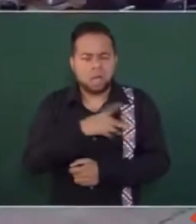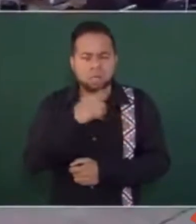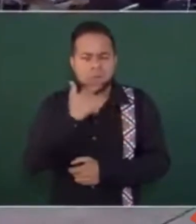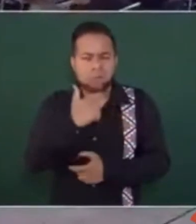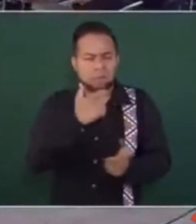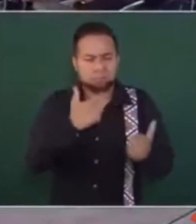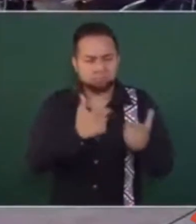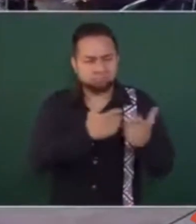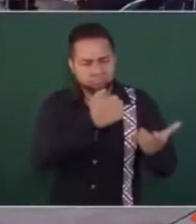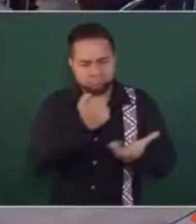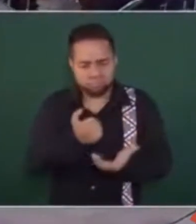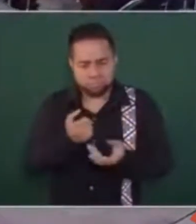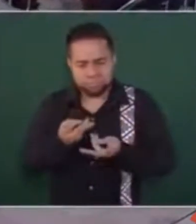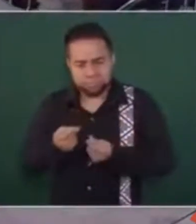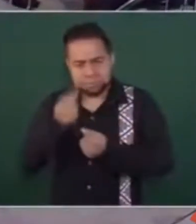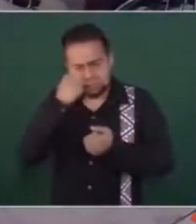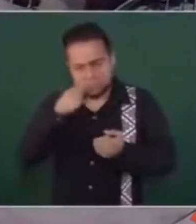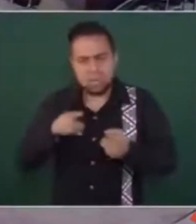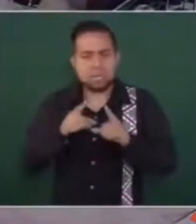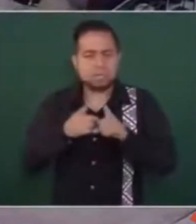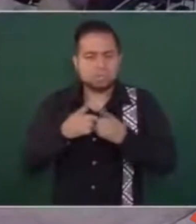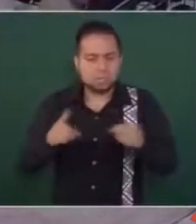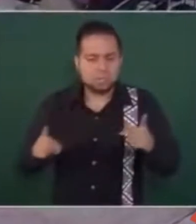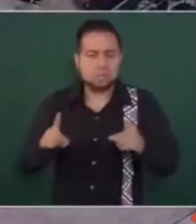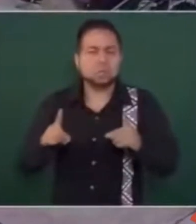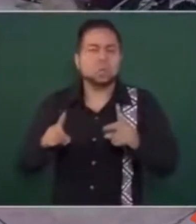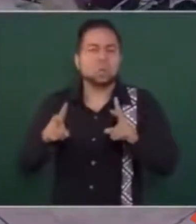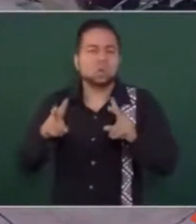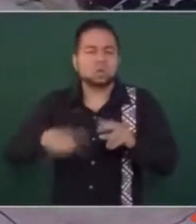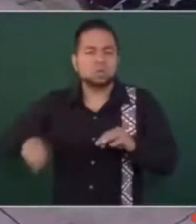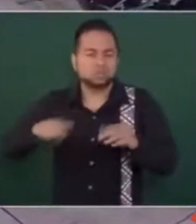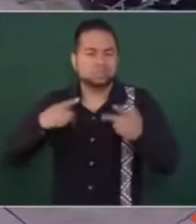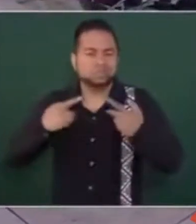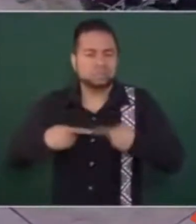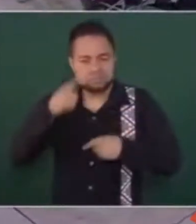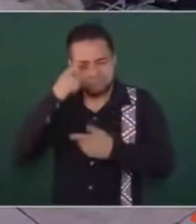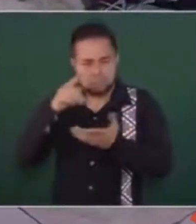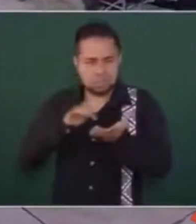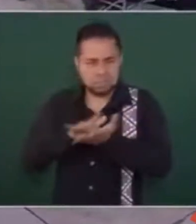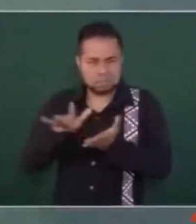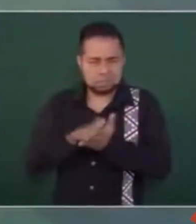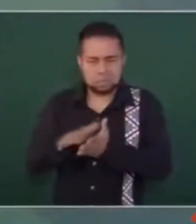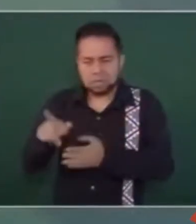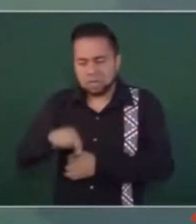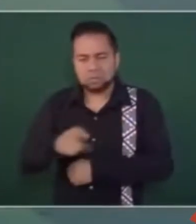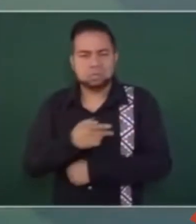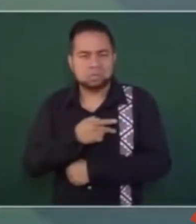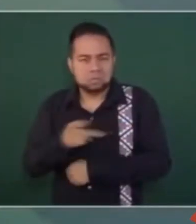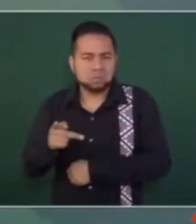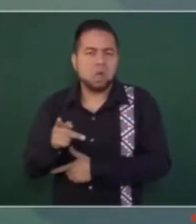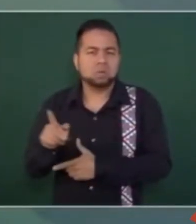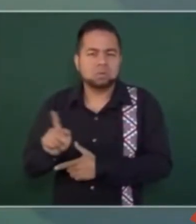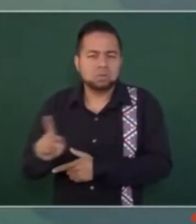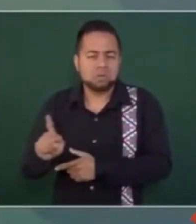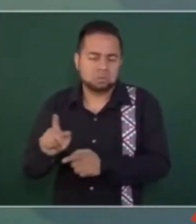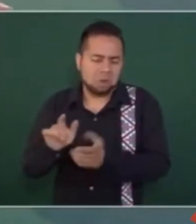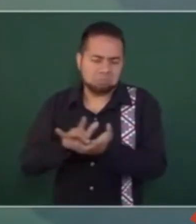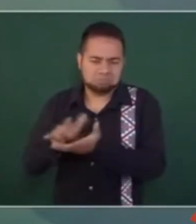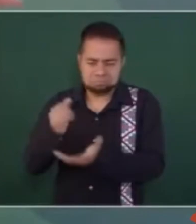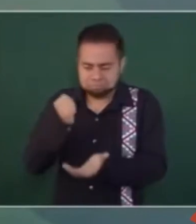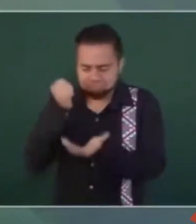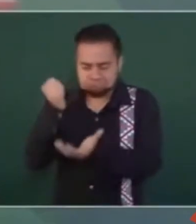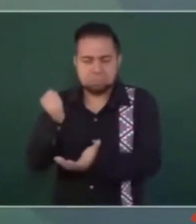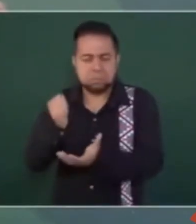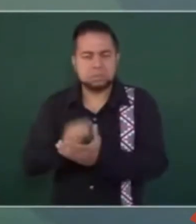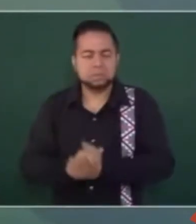para el desarrollo social, para apoyar a los pueblos pobres, es